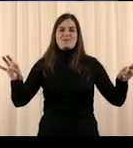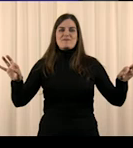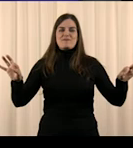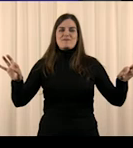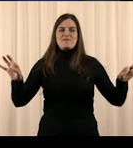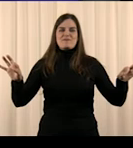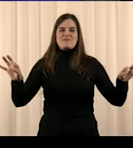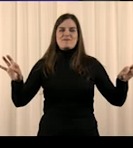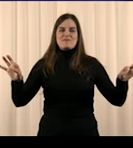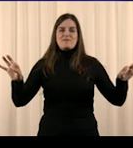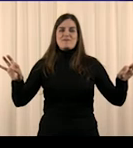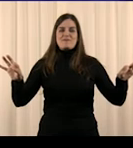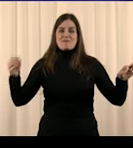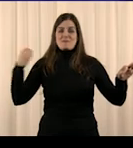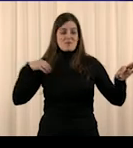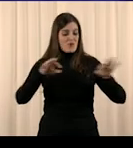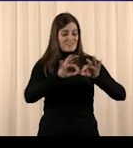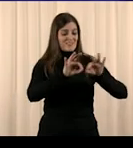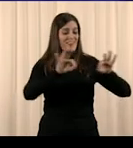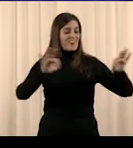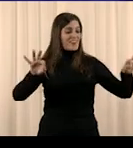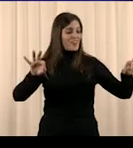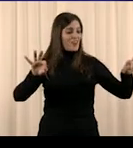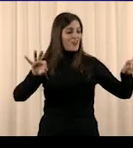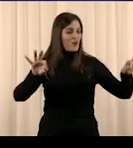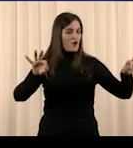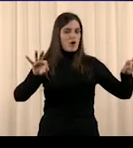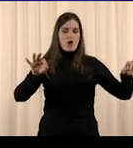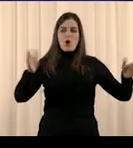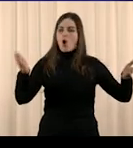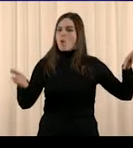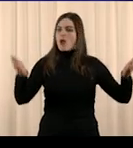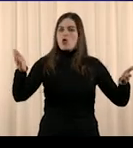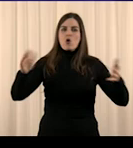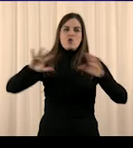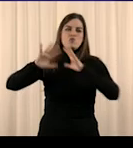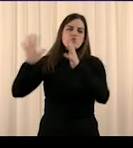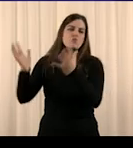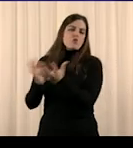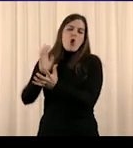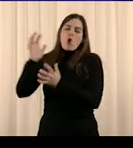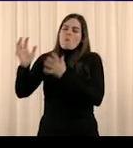Una sencillez que contrasta con un mundo tan complicado.